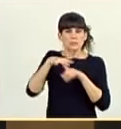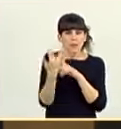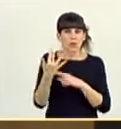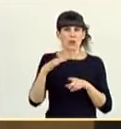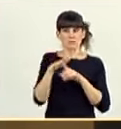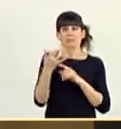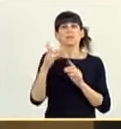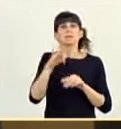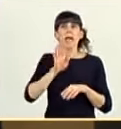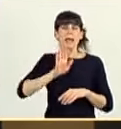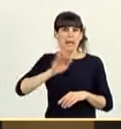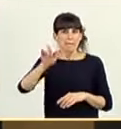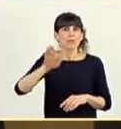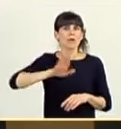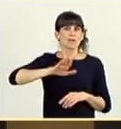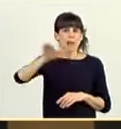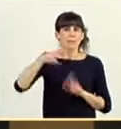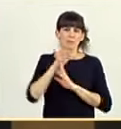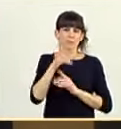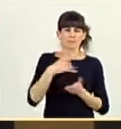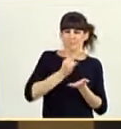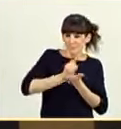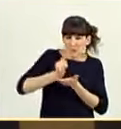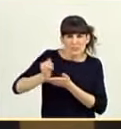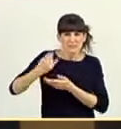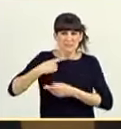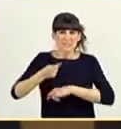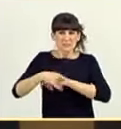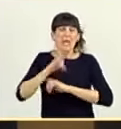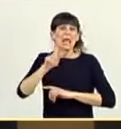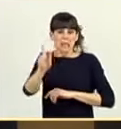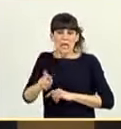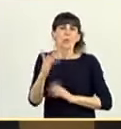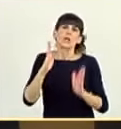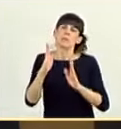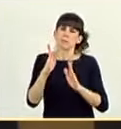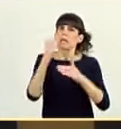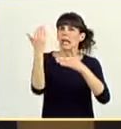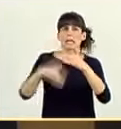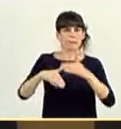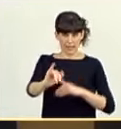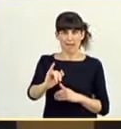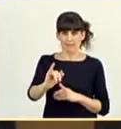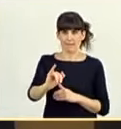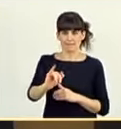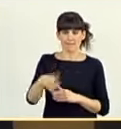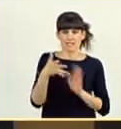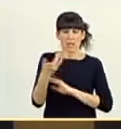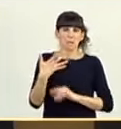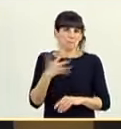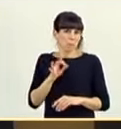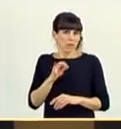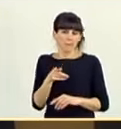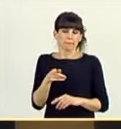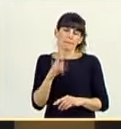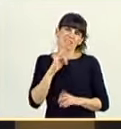producido en el campo en determinadas cosechas en Italia y por un tiempo limitado la entrada de